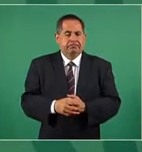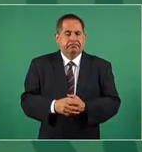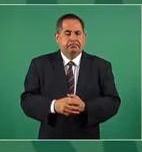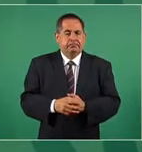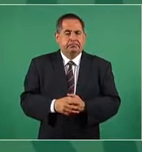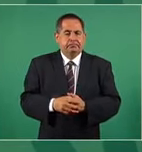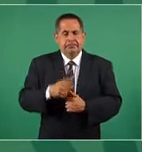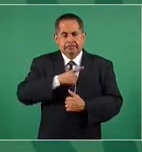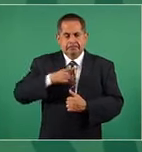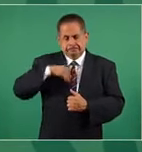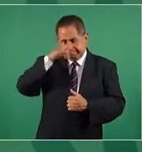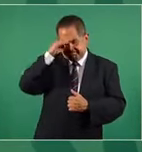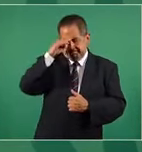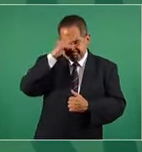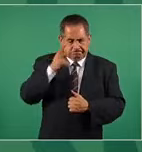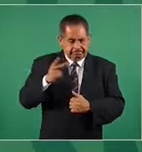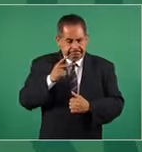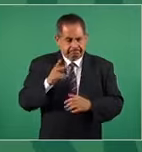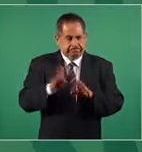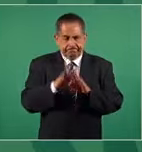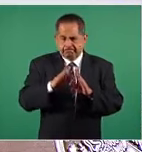hay que buscar un acuerdo